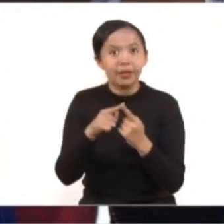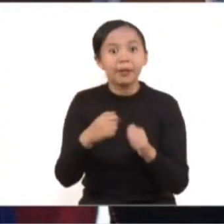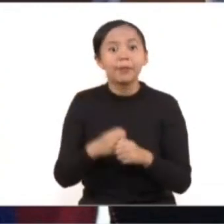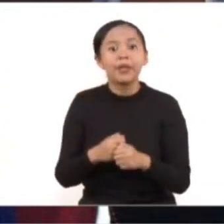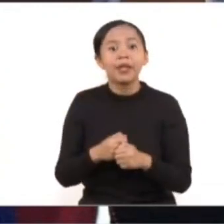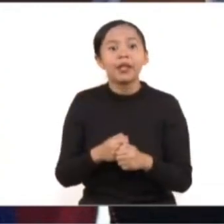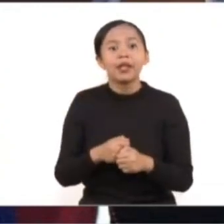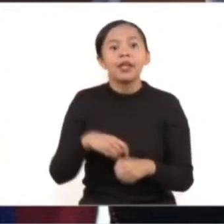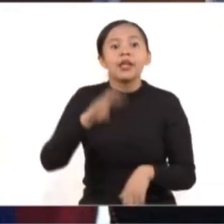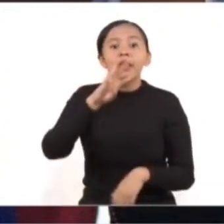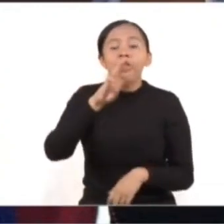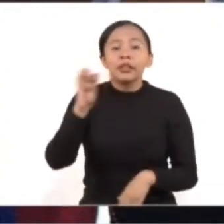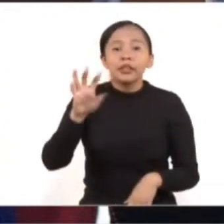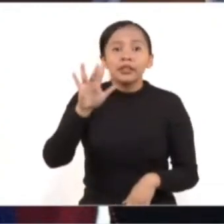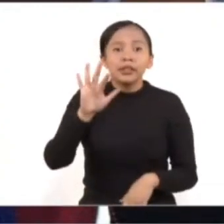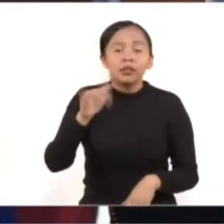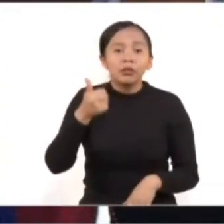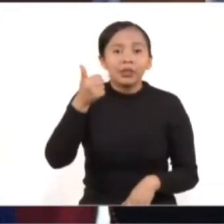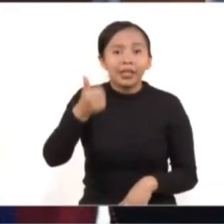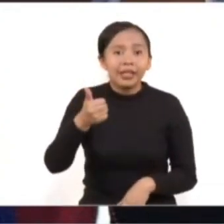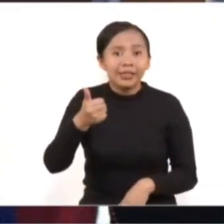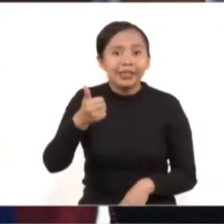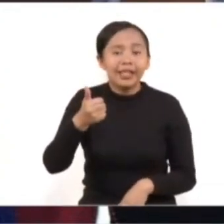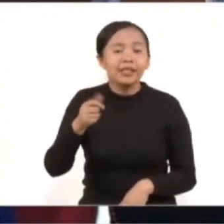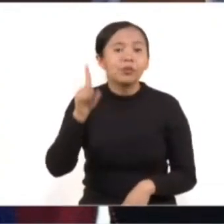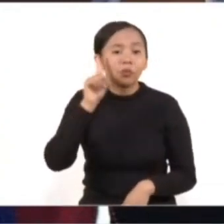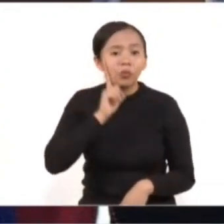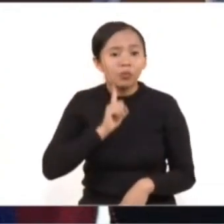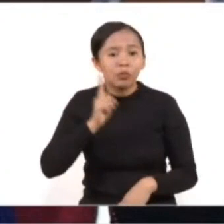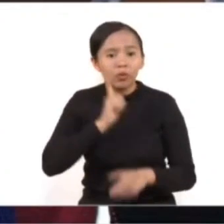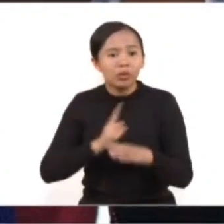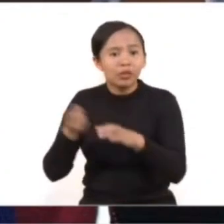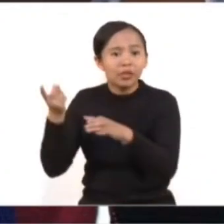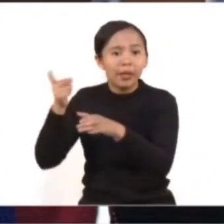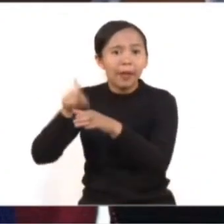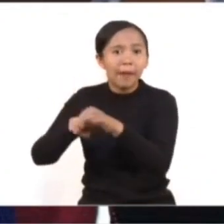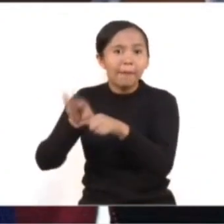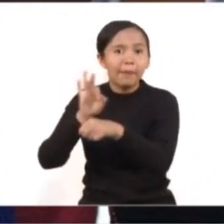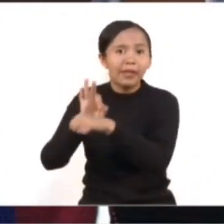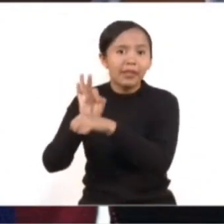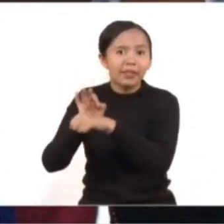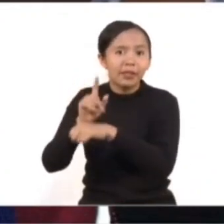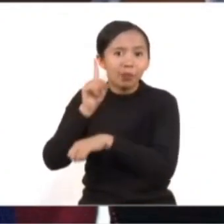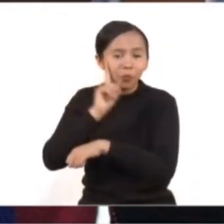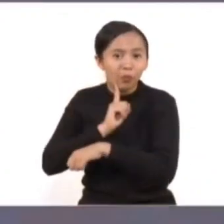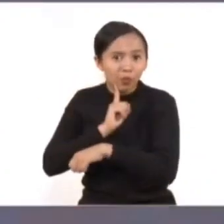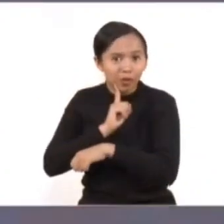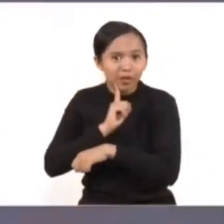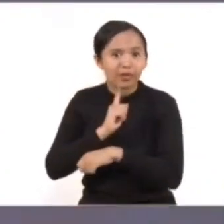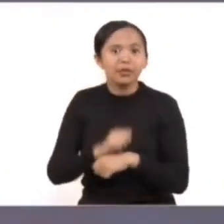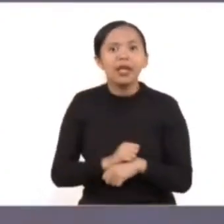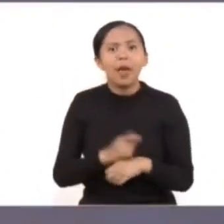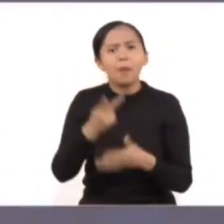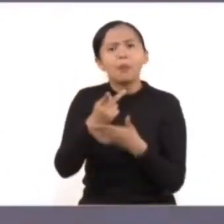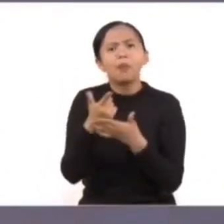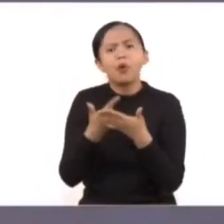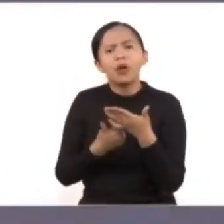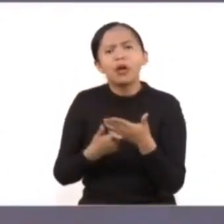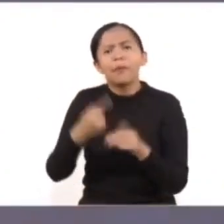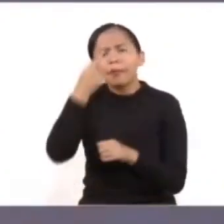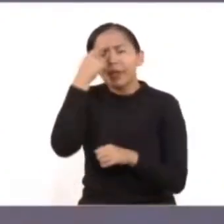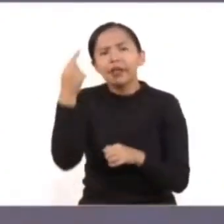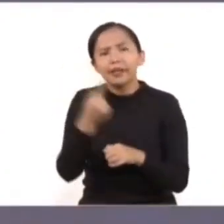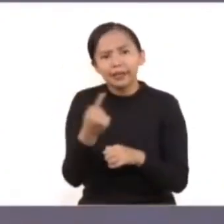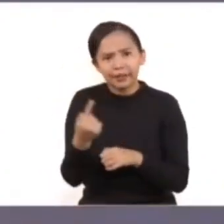356 mujeres al programa de bienestar para las mujeres en situación de violencia, un programa de atención